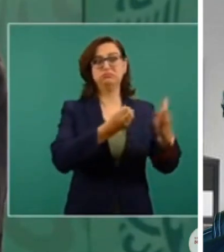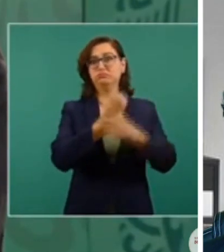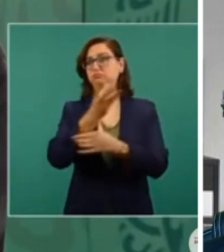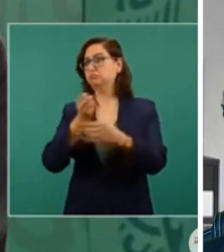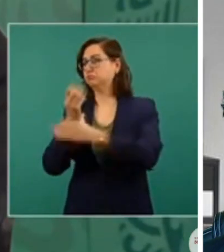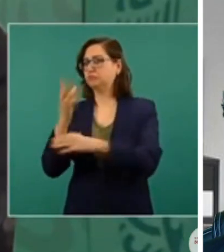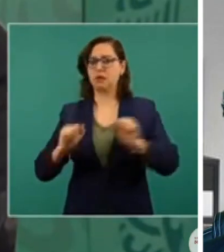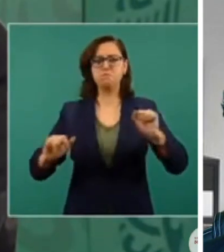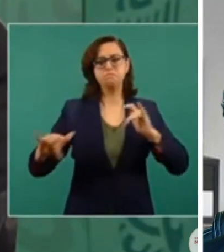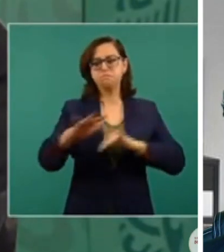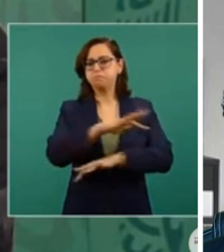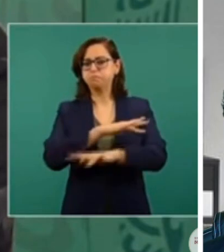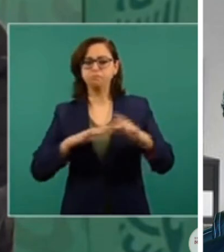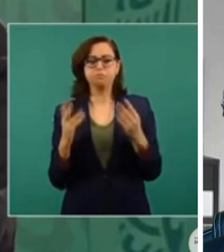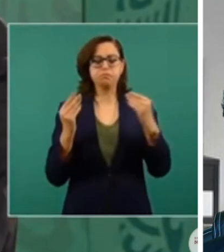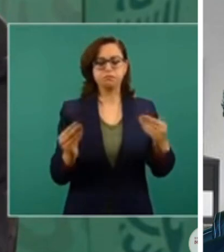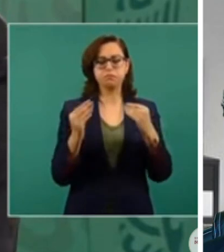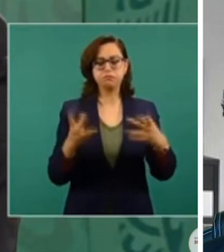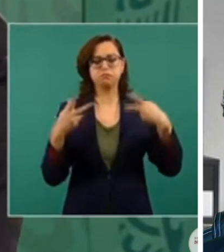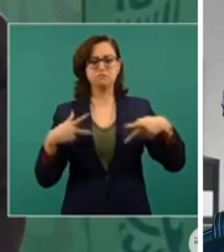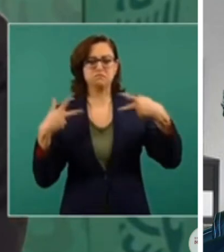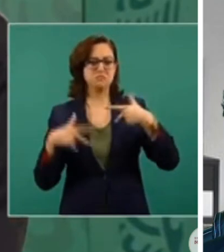y hay que ver qué